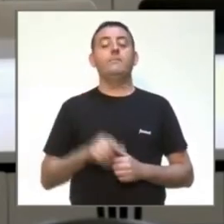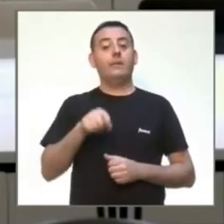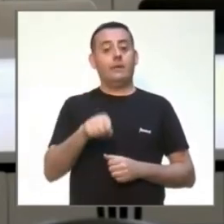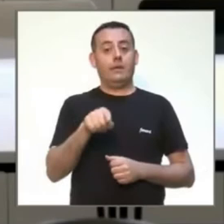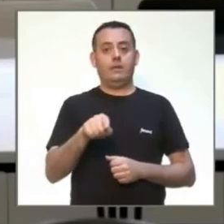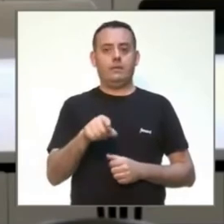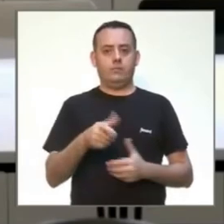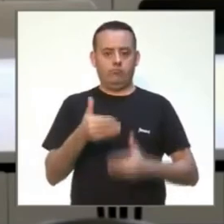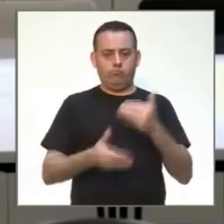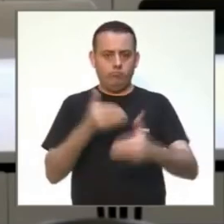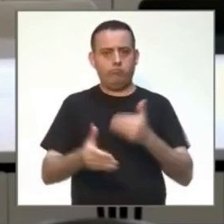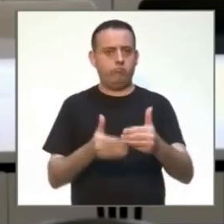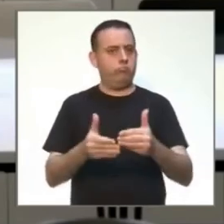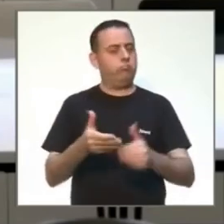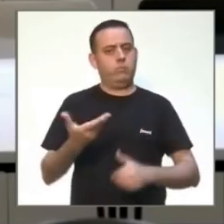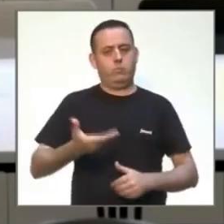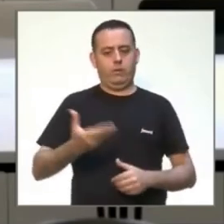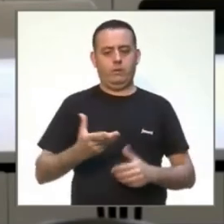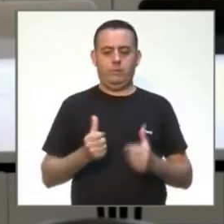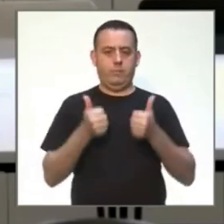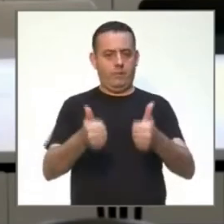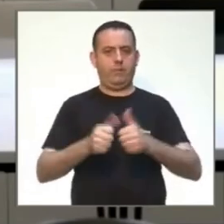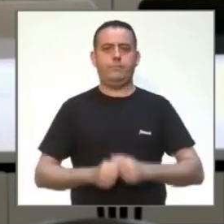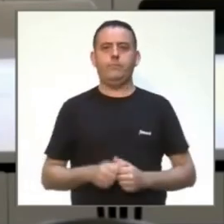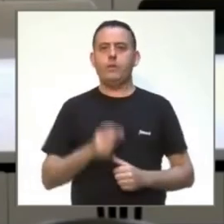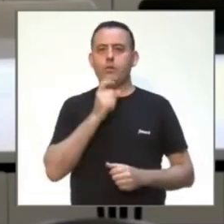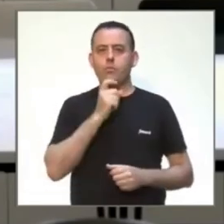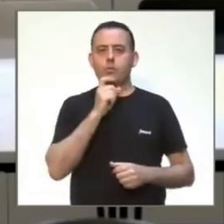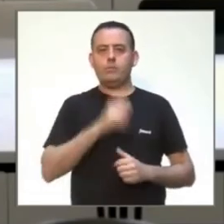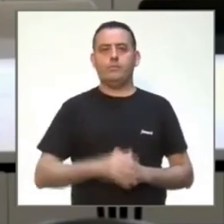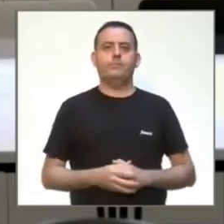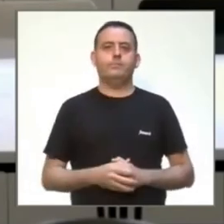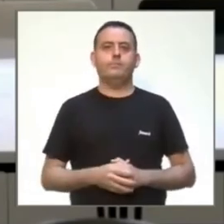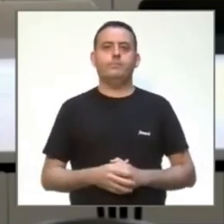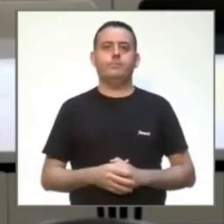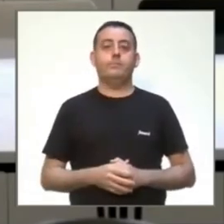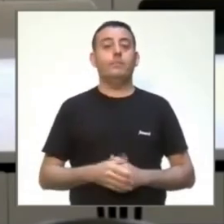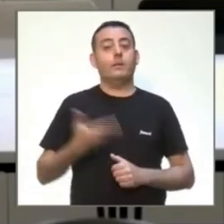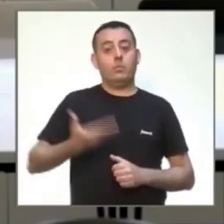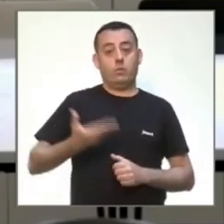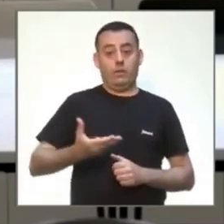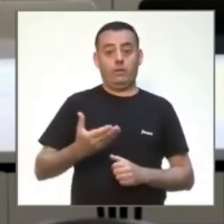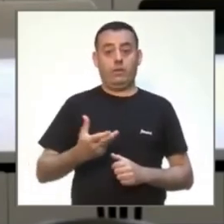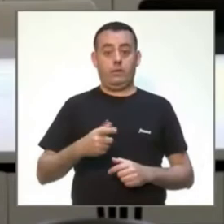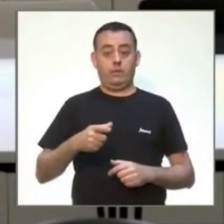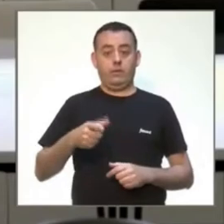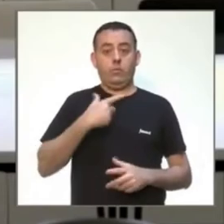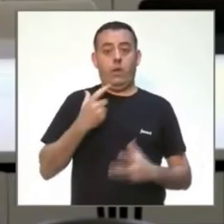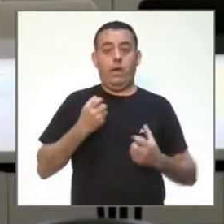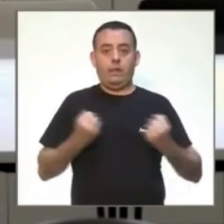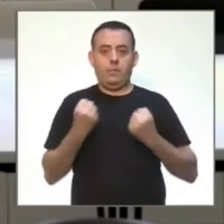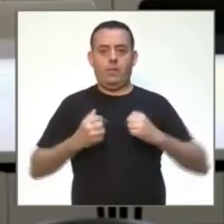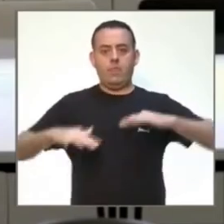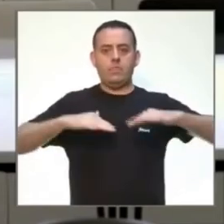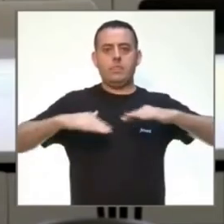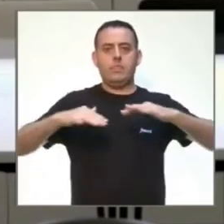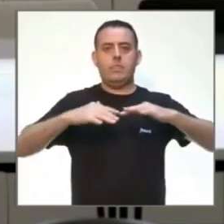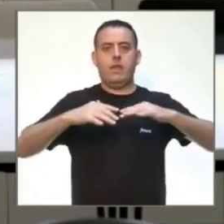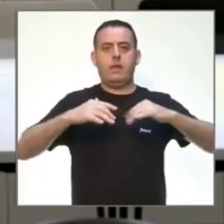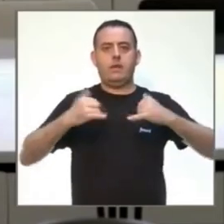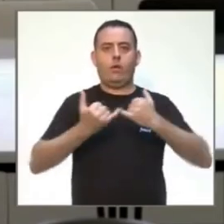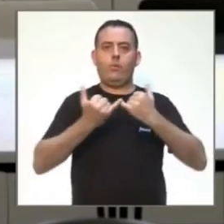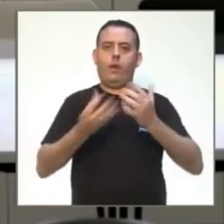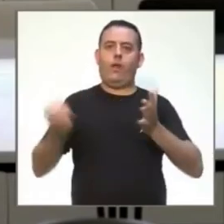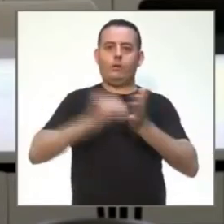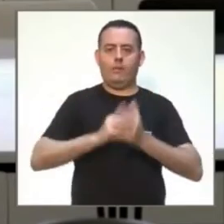hacer más robustas las decisiones que tomemos durante esta fase de recuperación de la actividad. Y bueno,